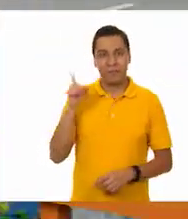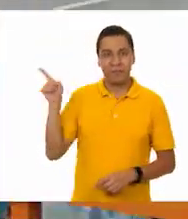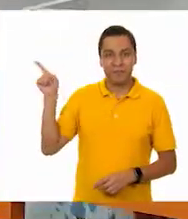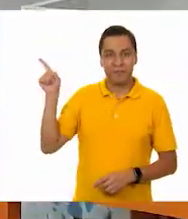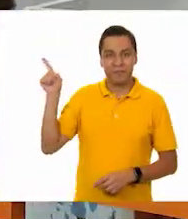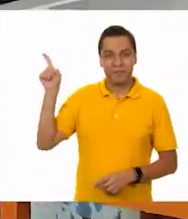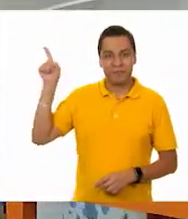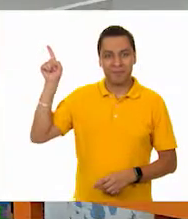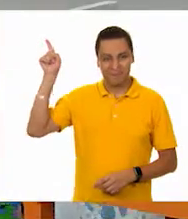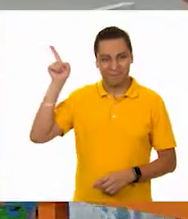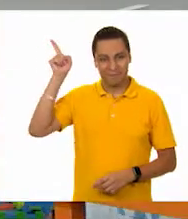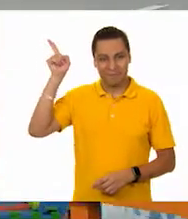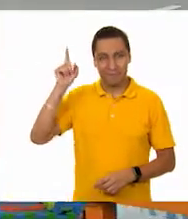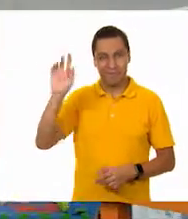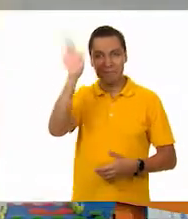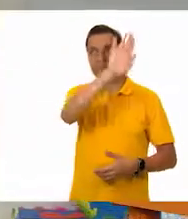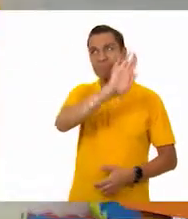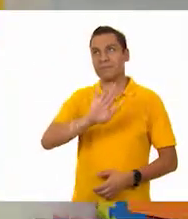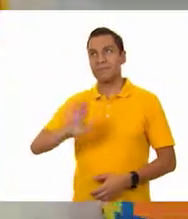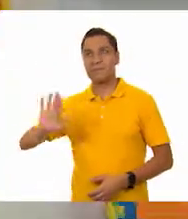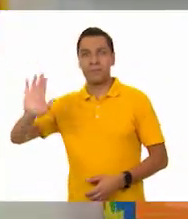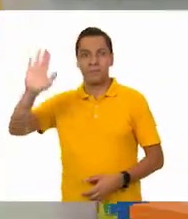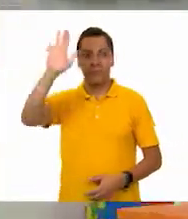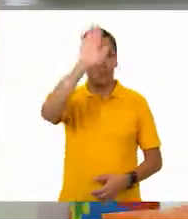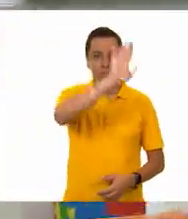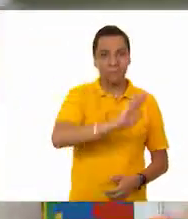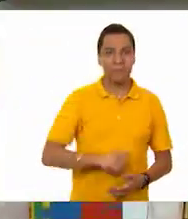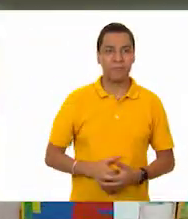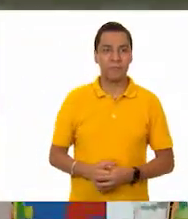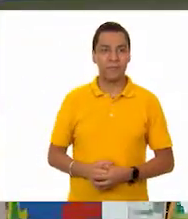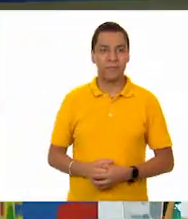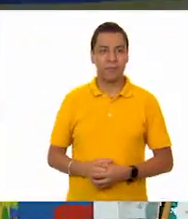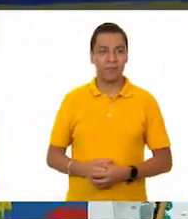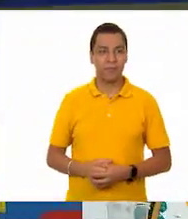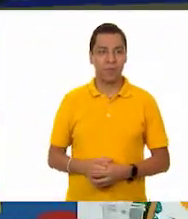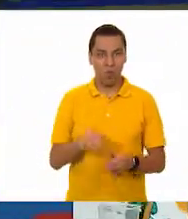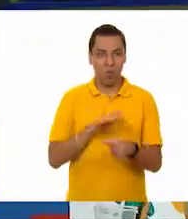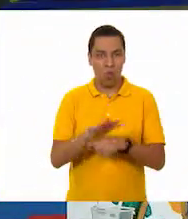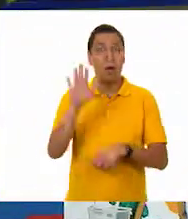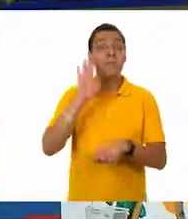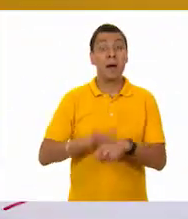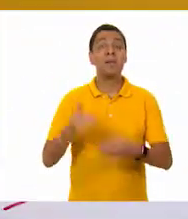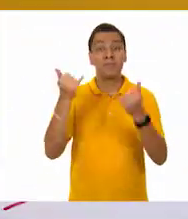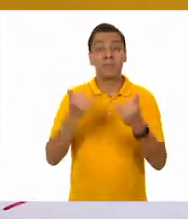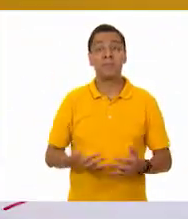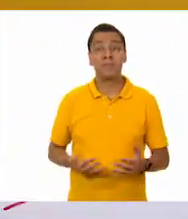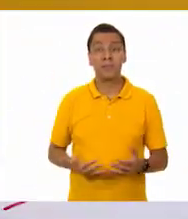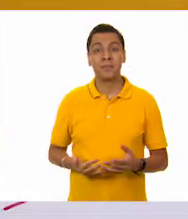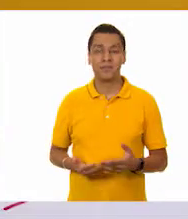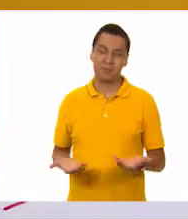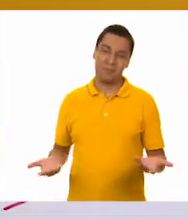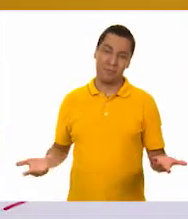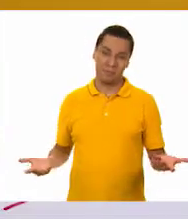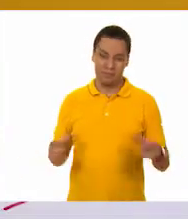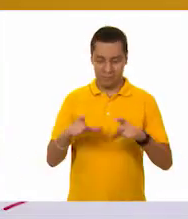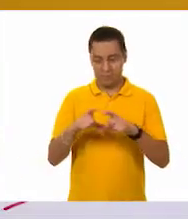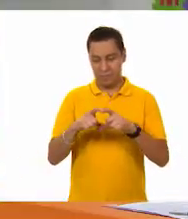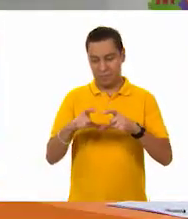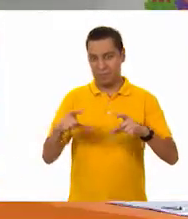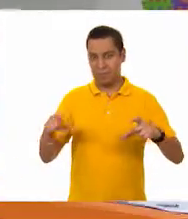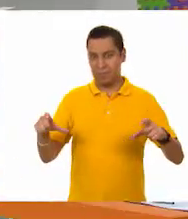Quitamos el borrador. Muy bien. Y ahora colocamos este otro. ¿Ustedes qué creen, niñas y niños? Es notable ver que